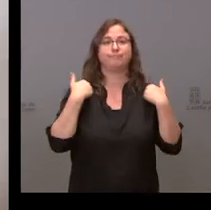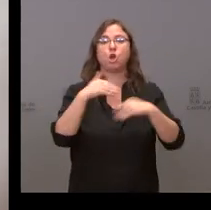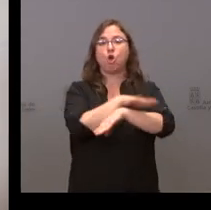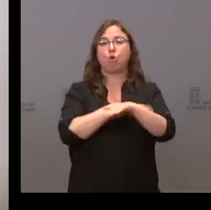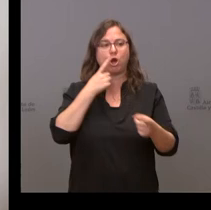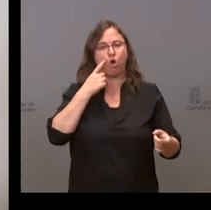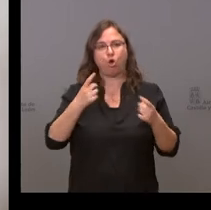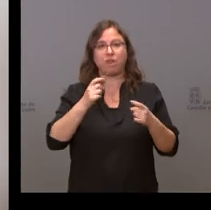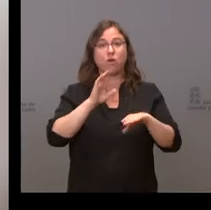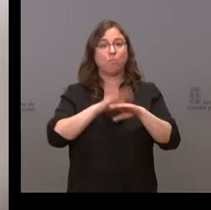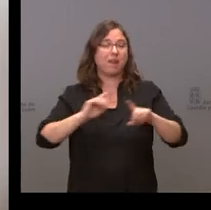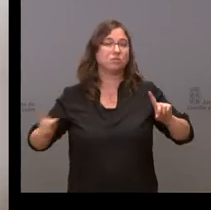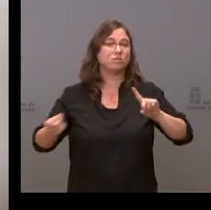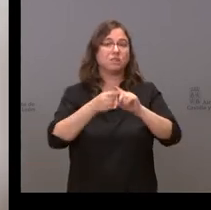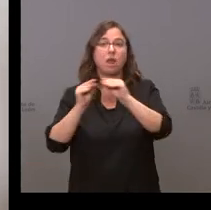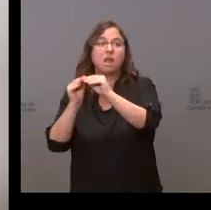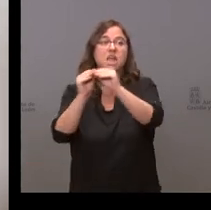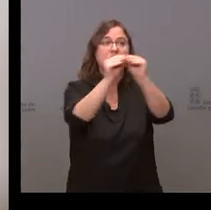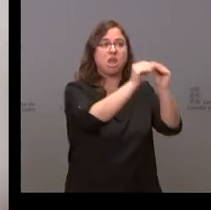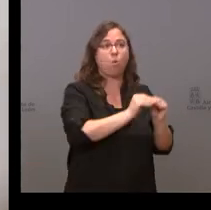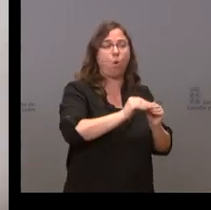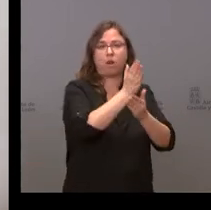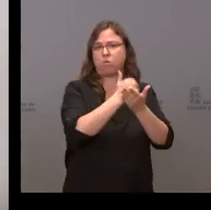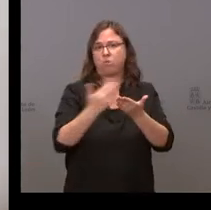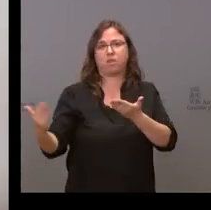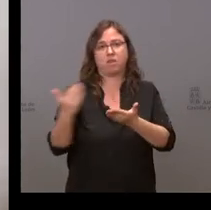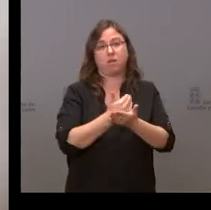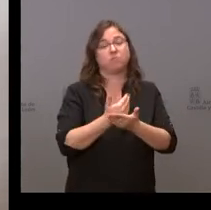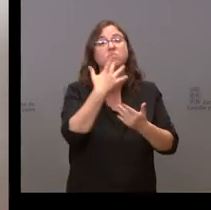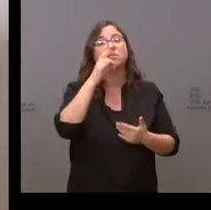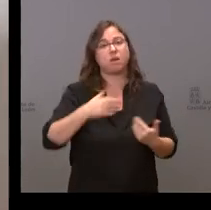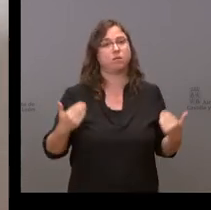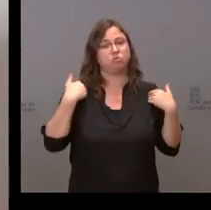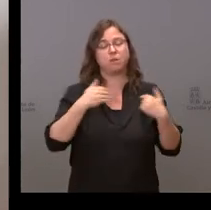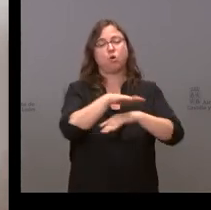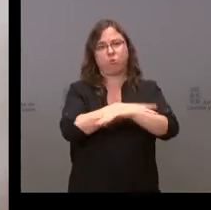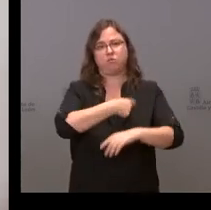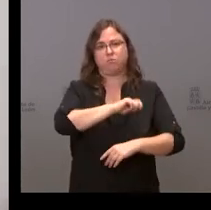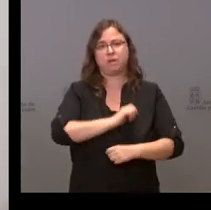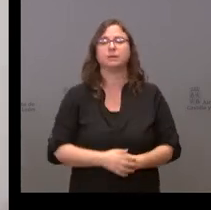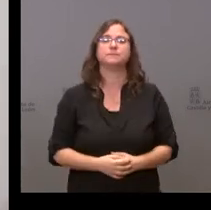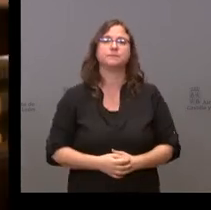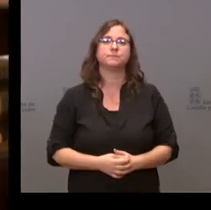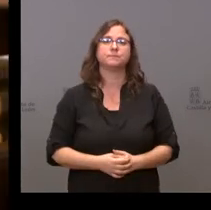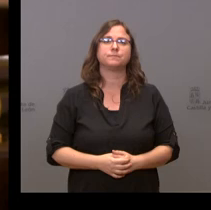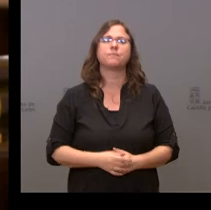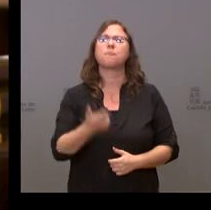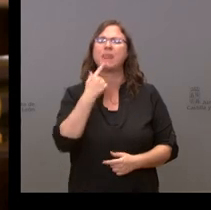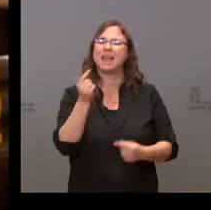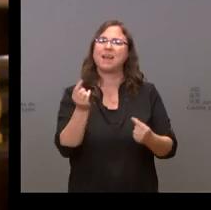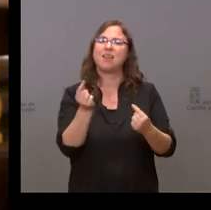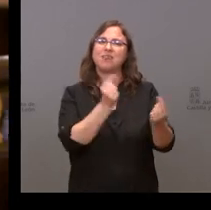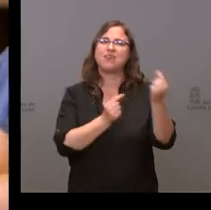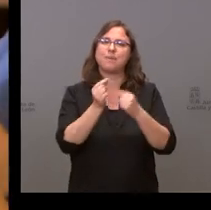garantizar la igualdad en función de las condiciones es el Gobierno de España. Sí, respecto al debate de la financiación